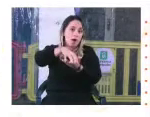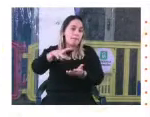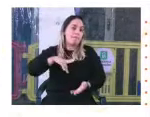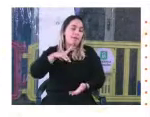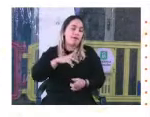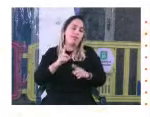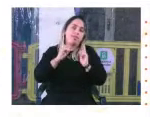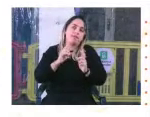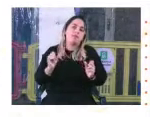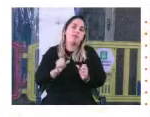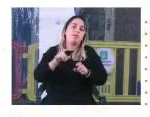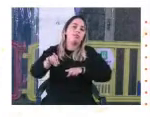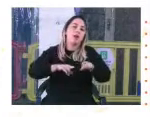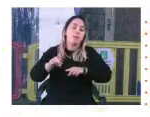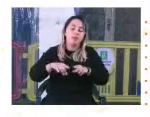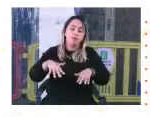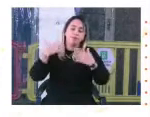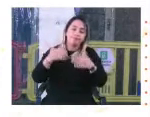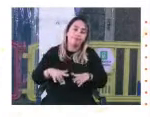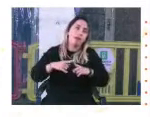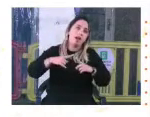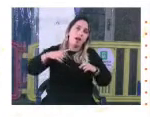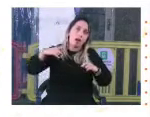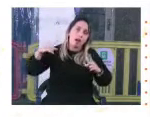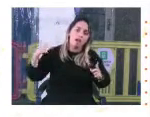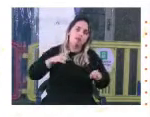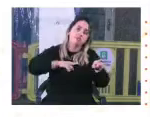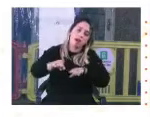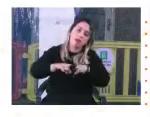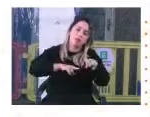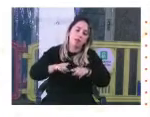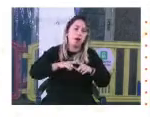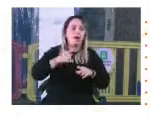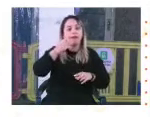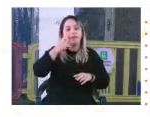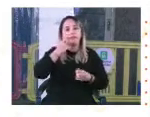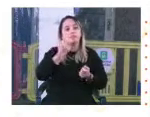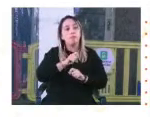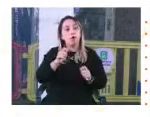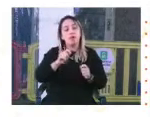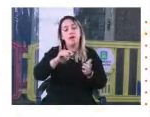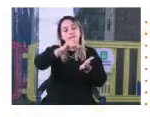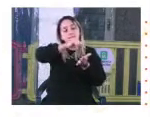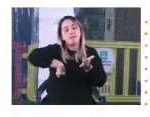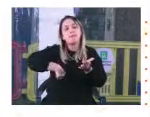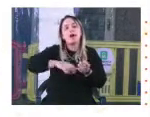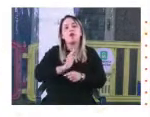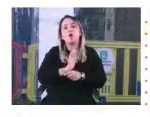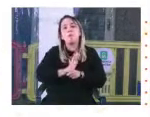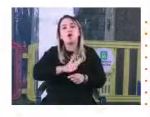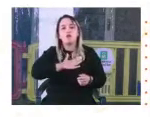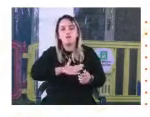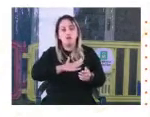trámite largo, largo, largo, para conseguir que se firmara un comodato. Ese